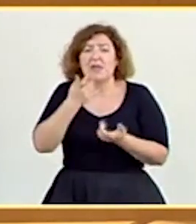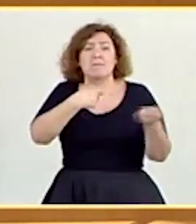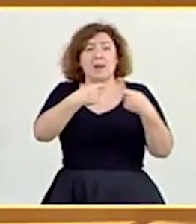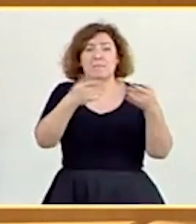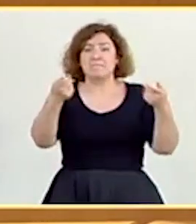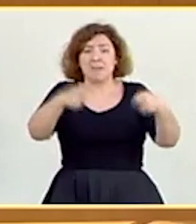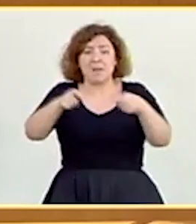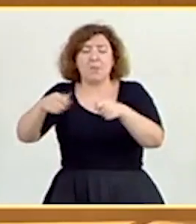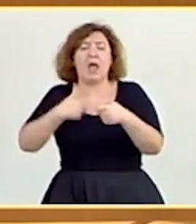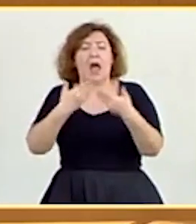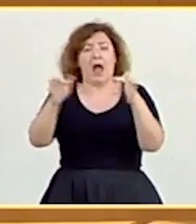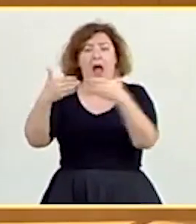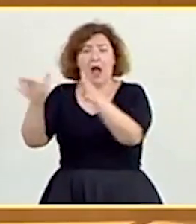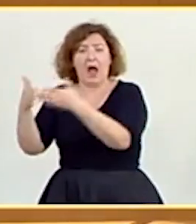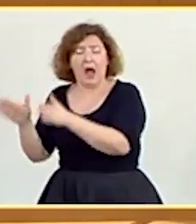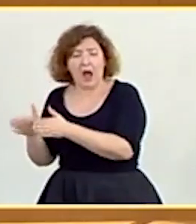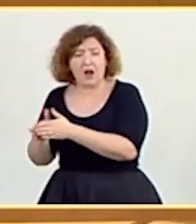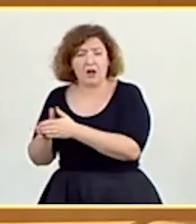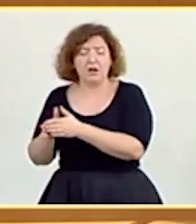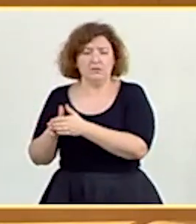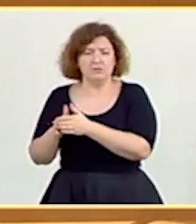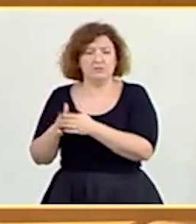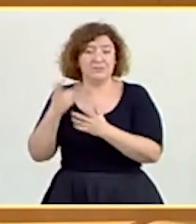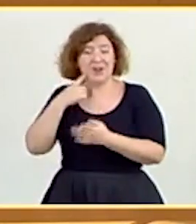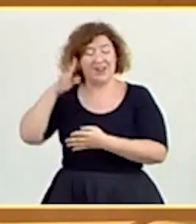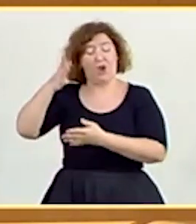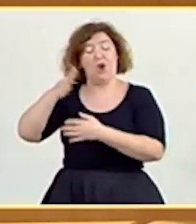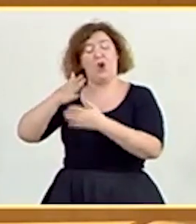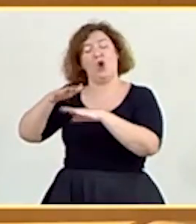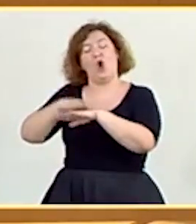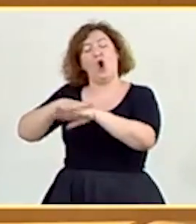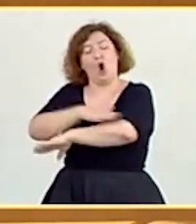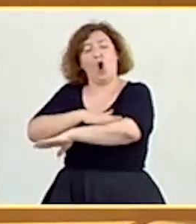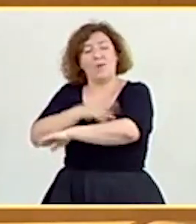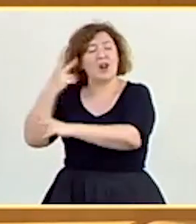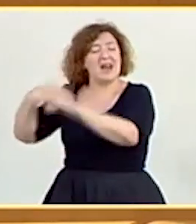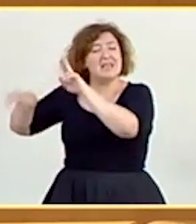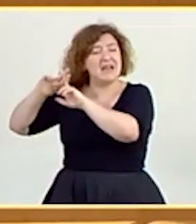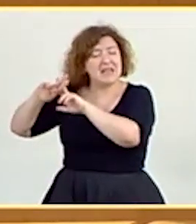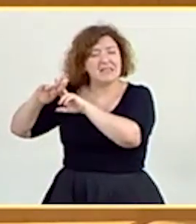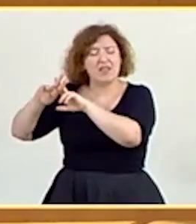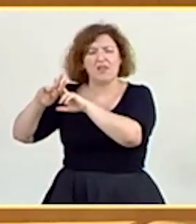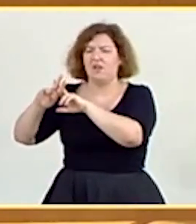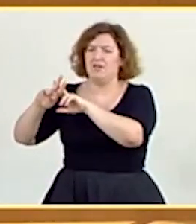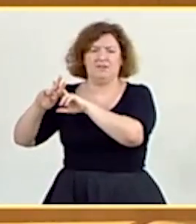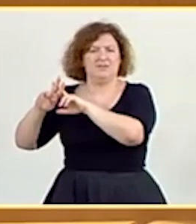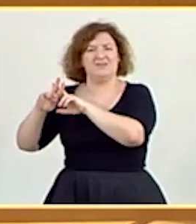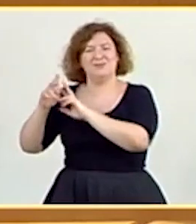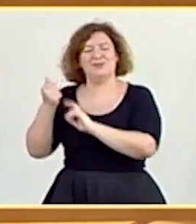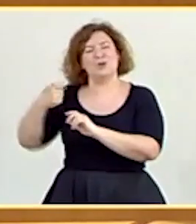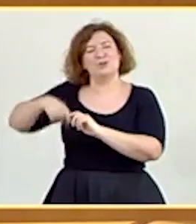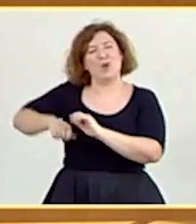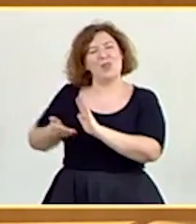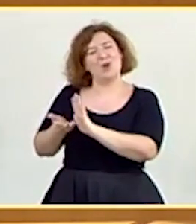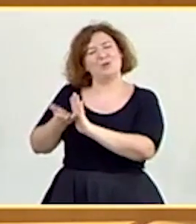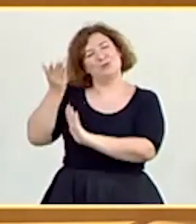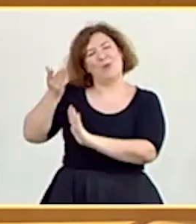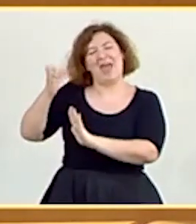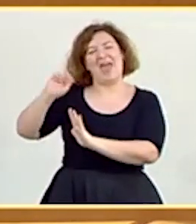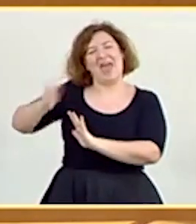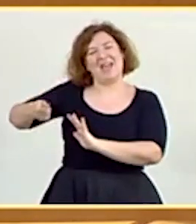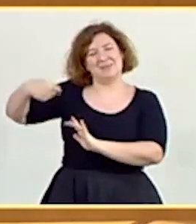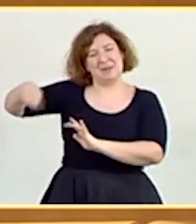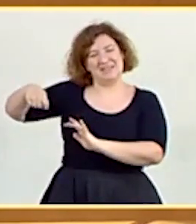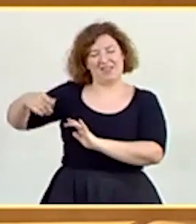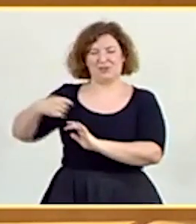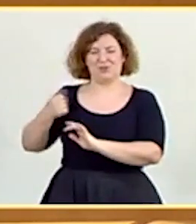negocios, resulta que el gobierno de la Generalitat ha tenido la desfachatez en medio de esta pandemia de subirle el sueldo a los expresidentes.